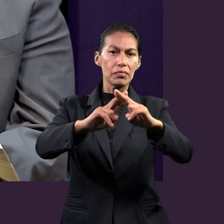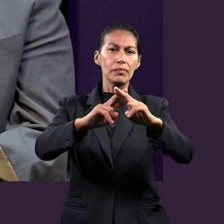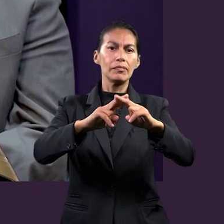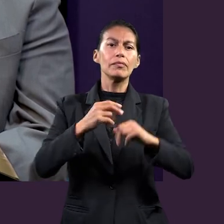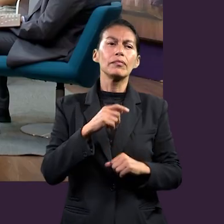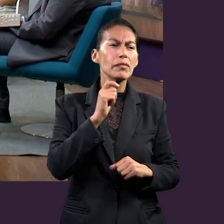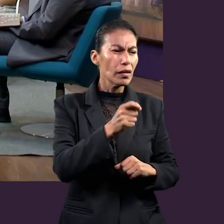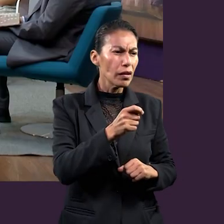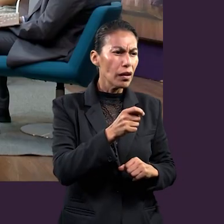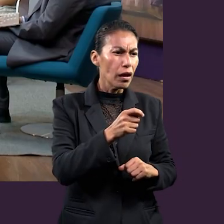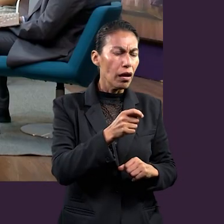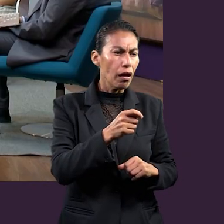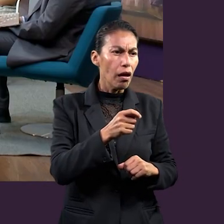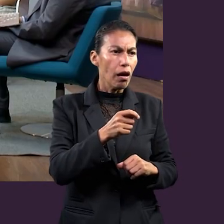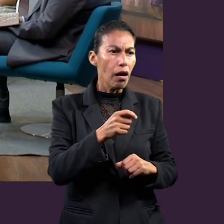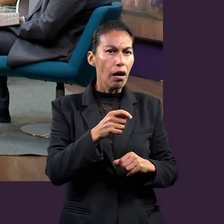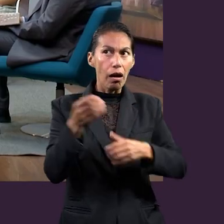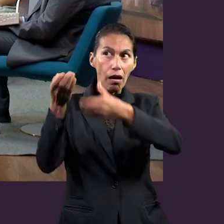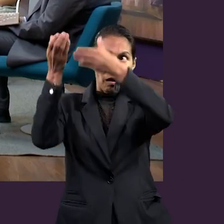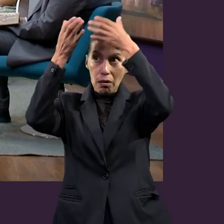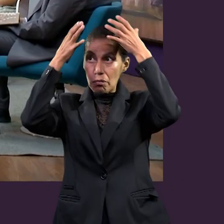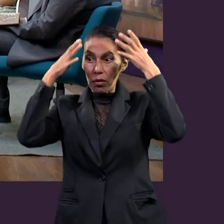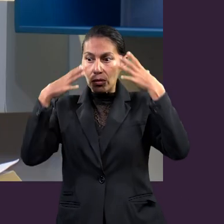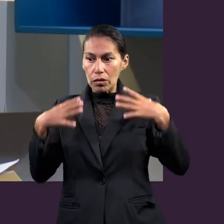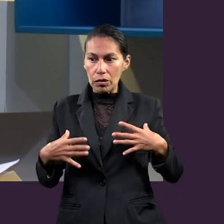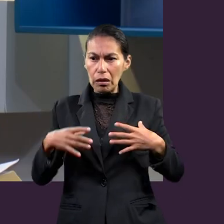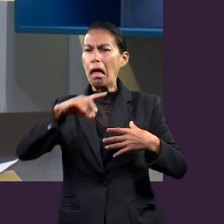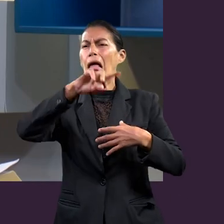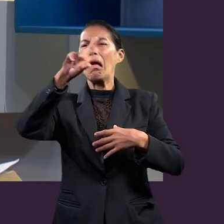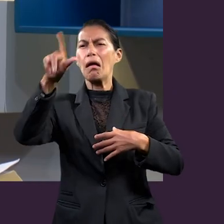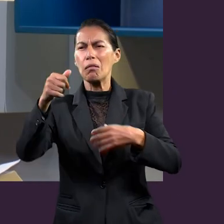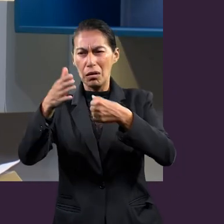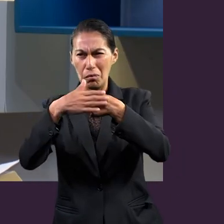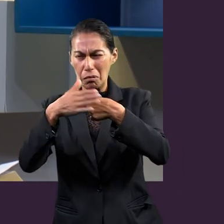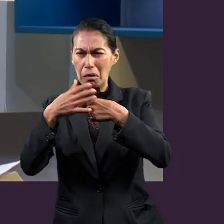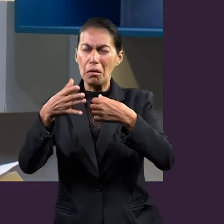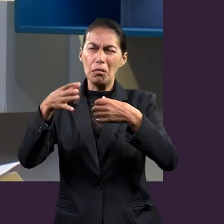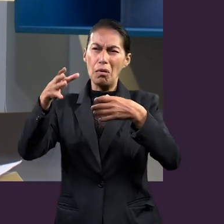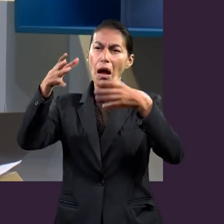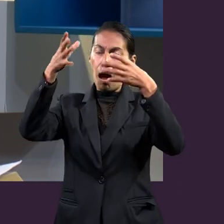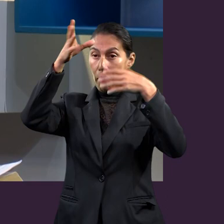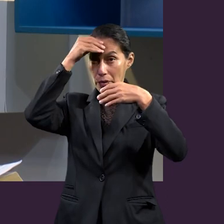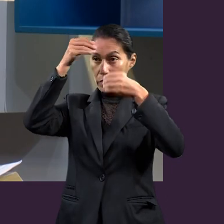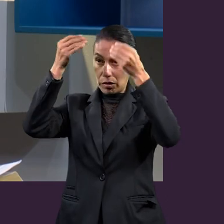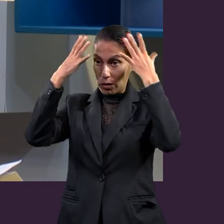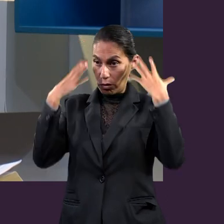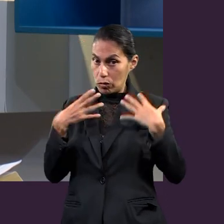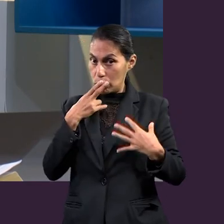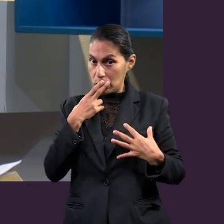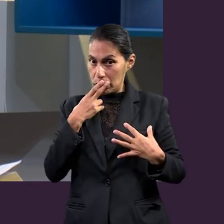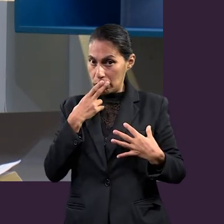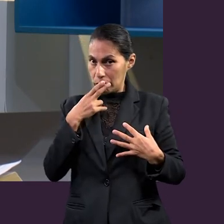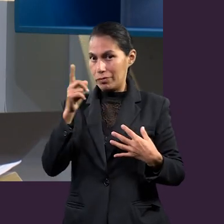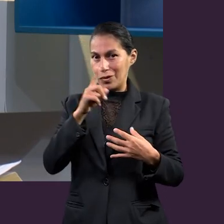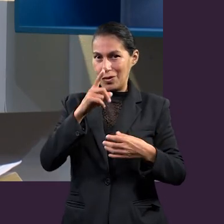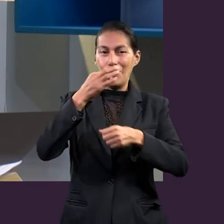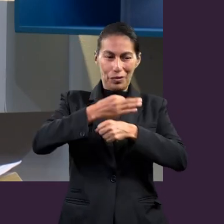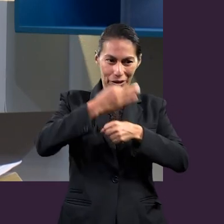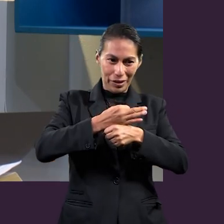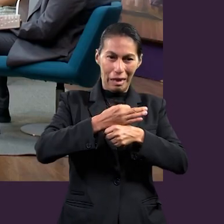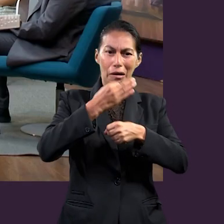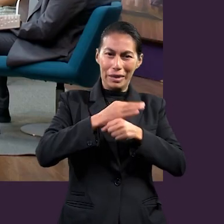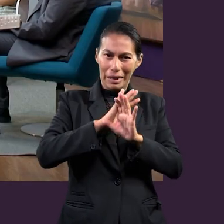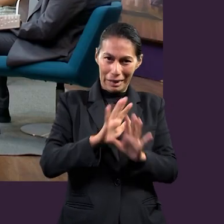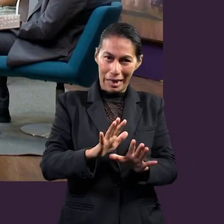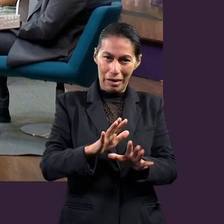todos los días. ¿Se quiere decir, David, que no se va a aprender a usar la armadura de Dios en el día de la tribulación final? Ya